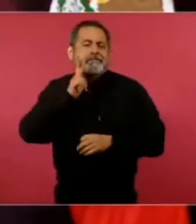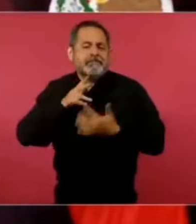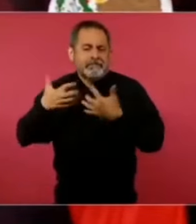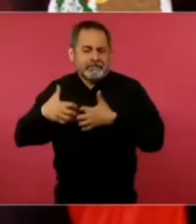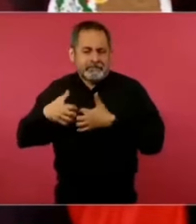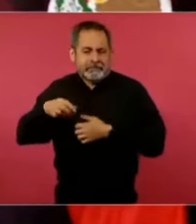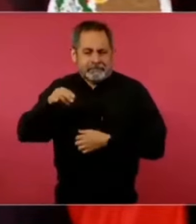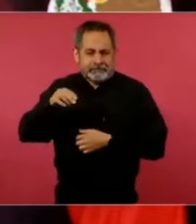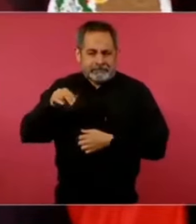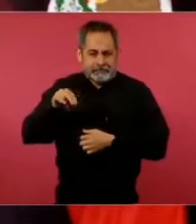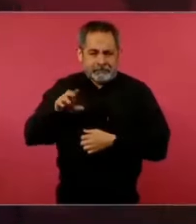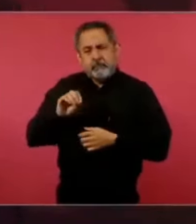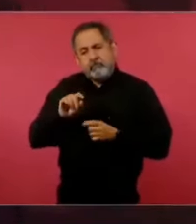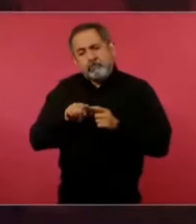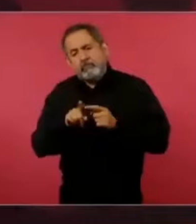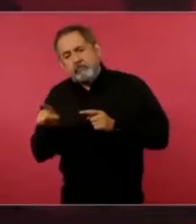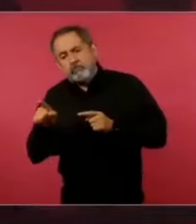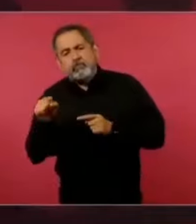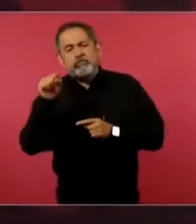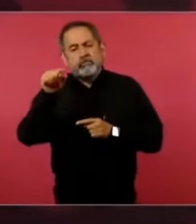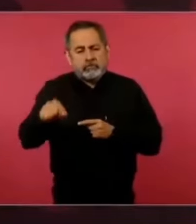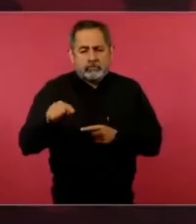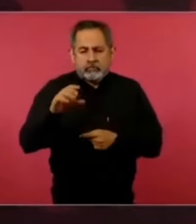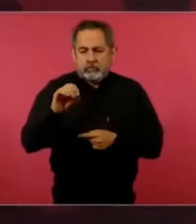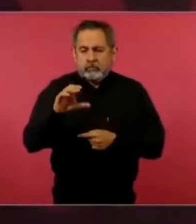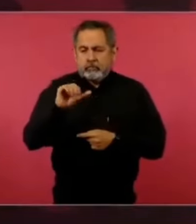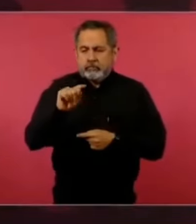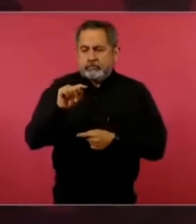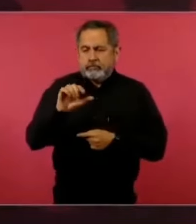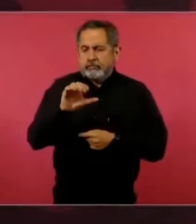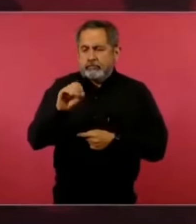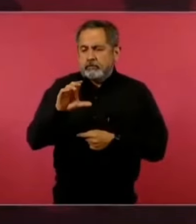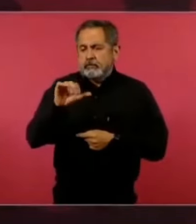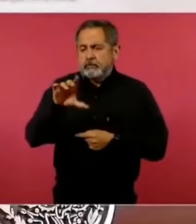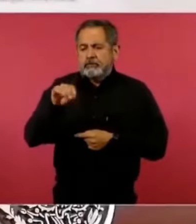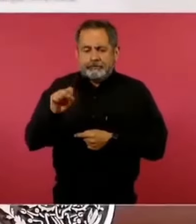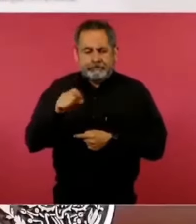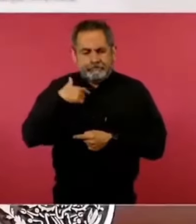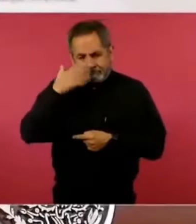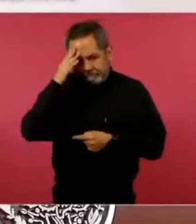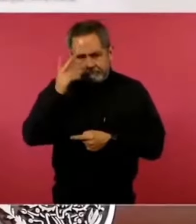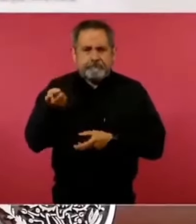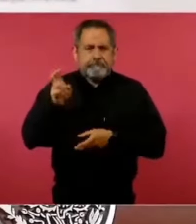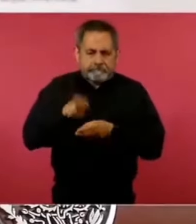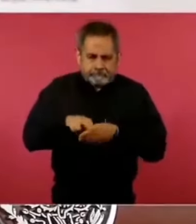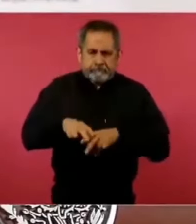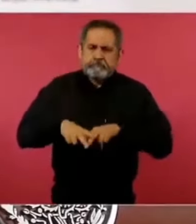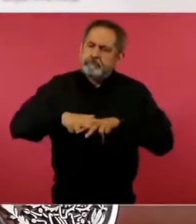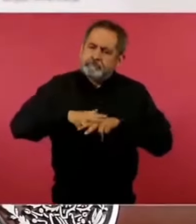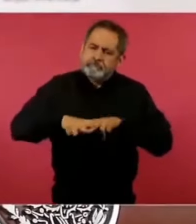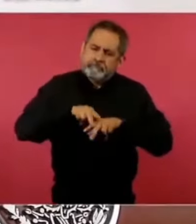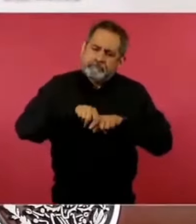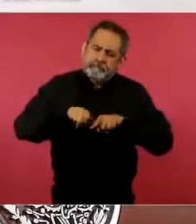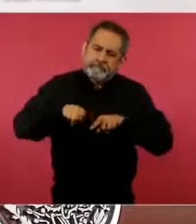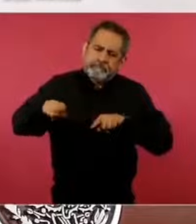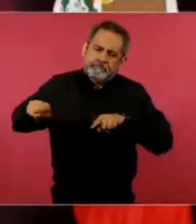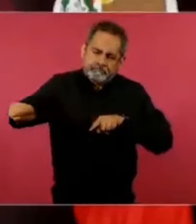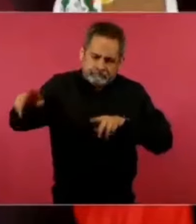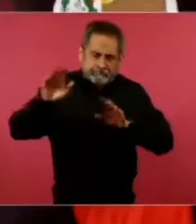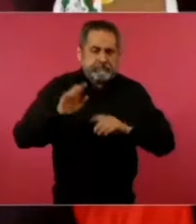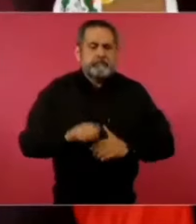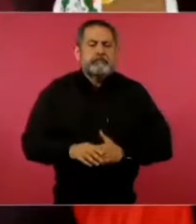Mina o tenemos que ir a la estación de Cuatro Cuarcos y ahí lo tomamos. Y